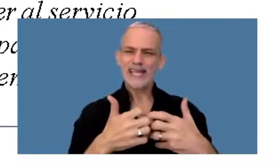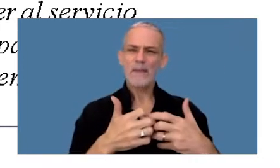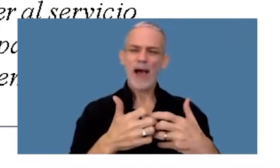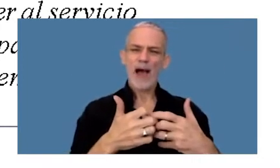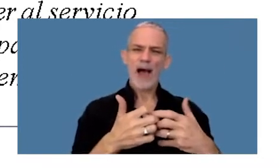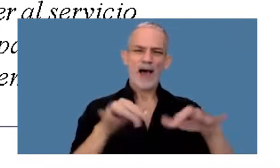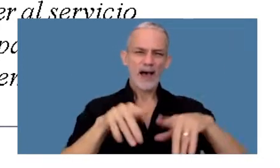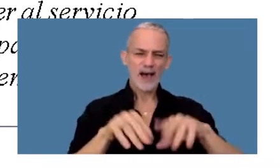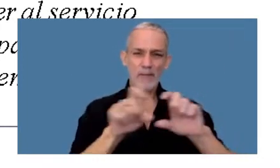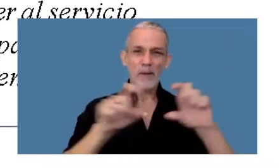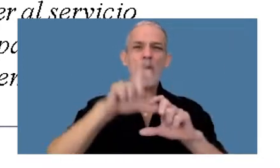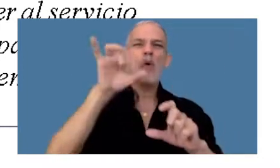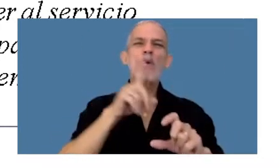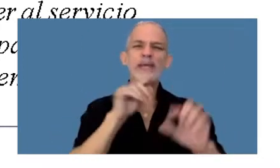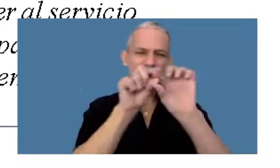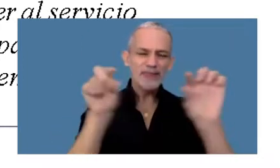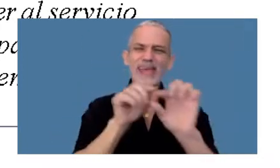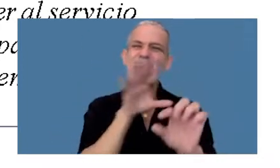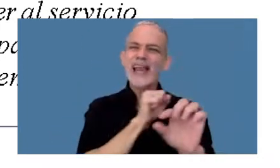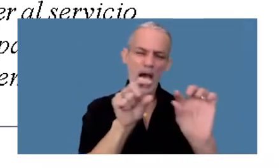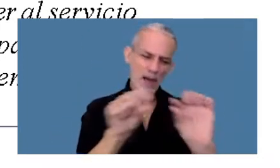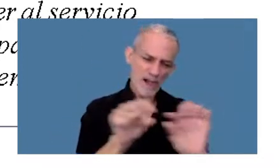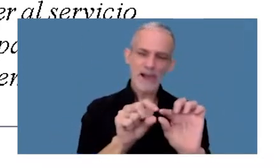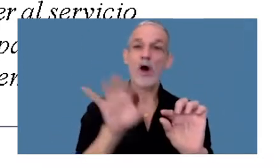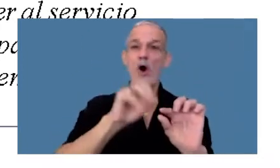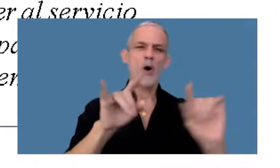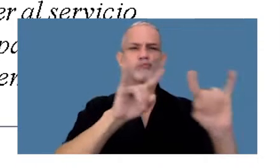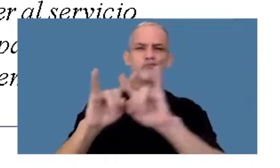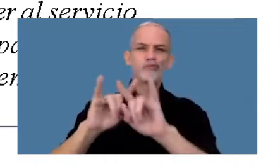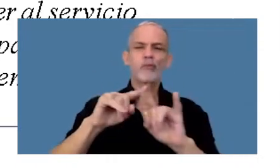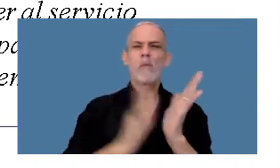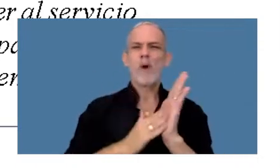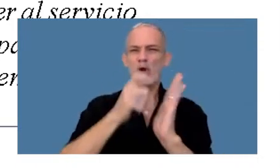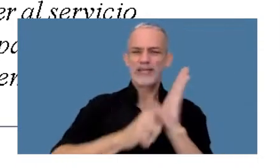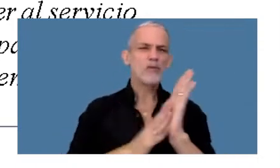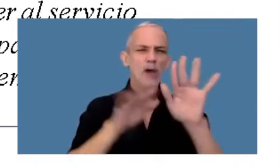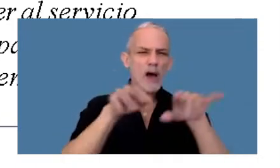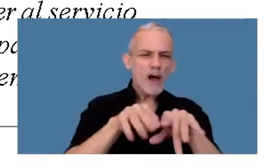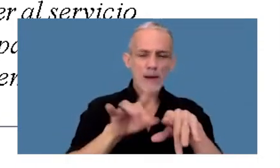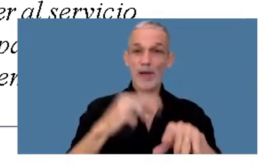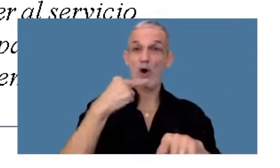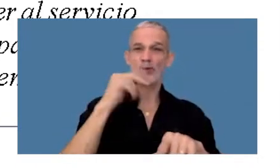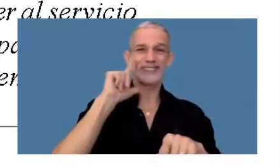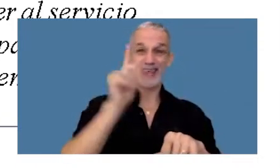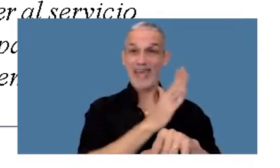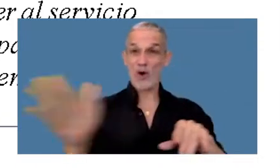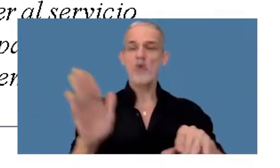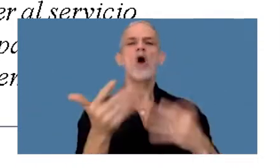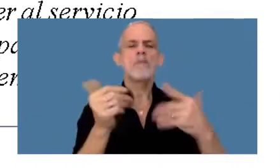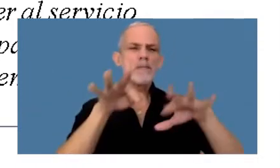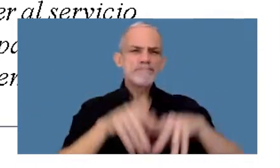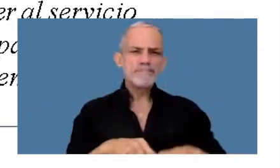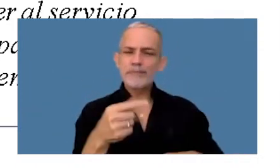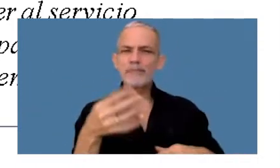con cuity clave fiscal o en el portal monotributo, a partir del 11 de julio podrán